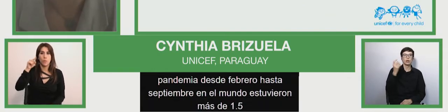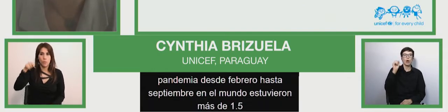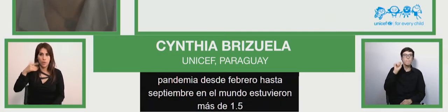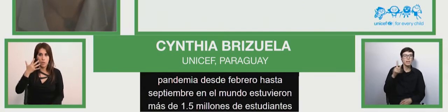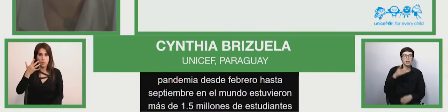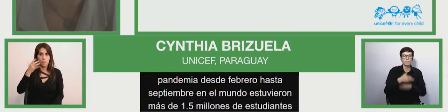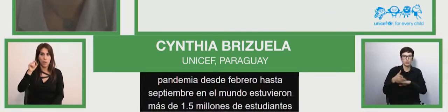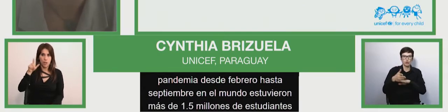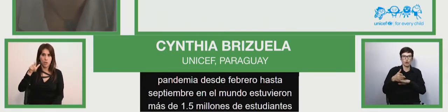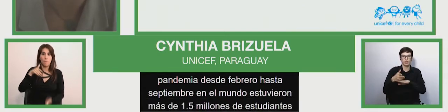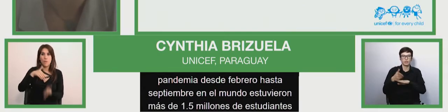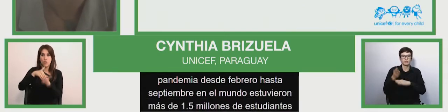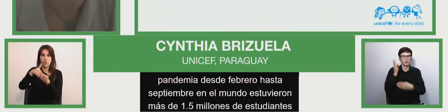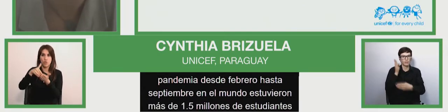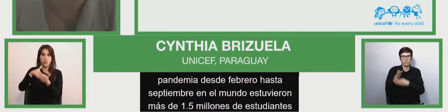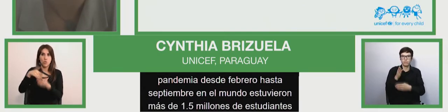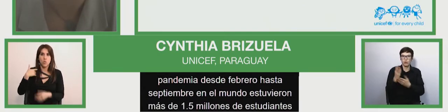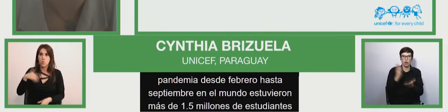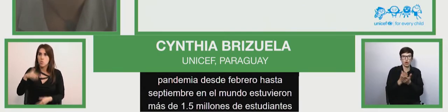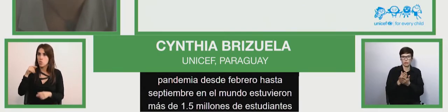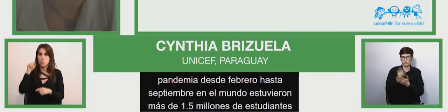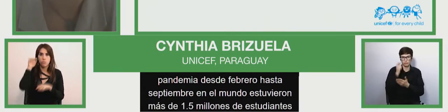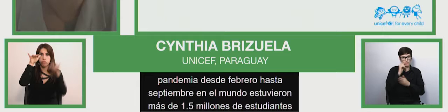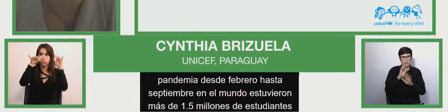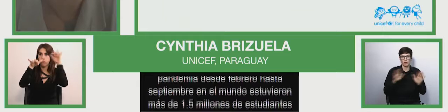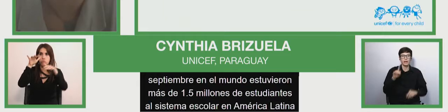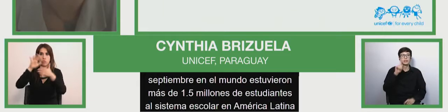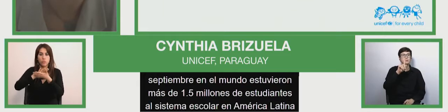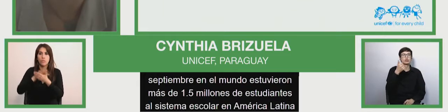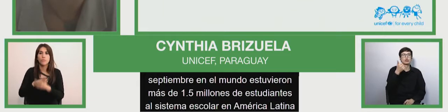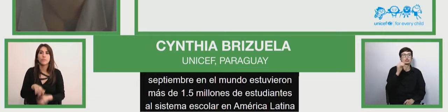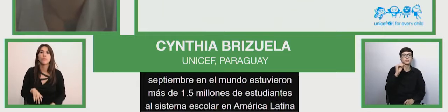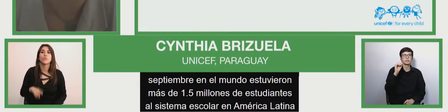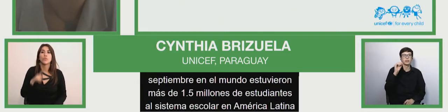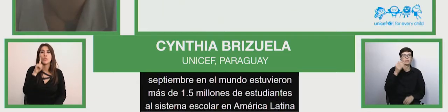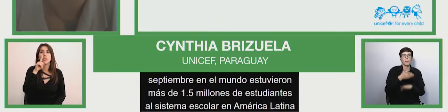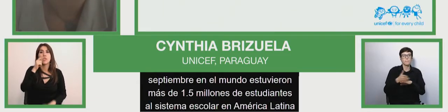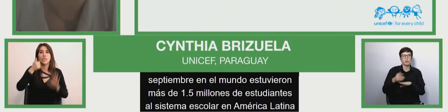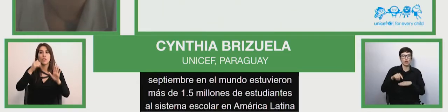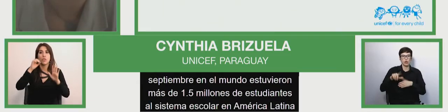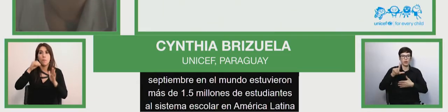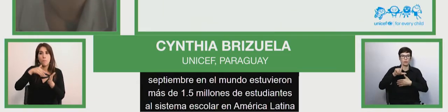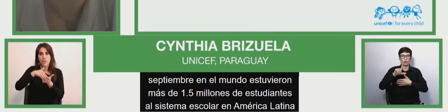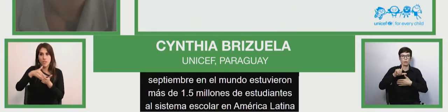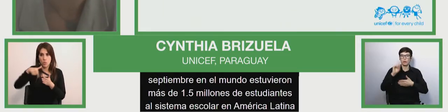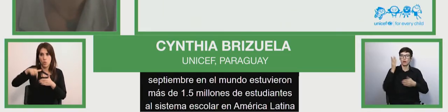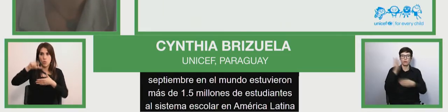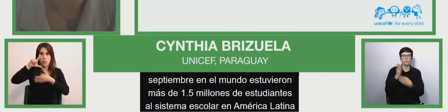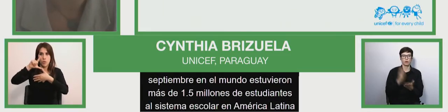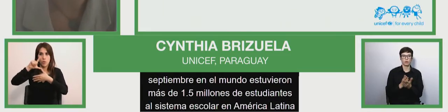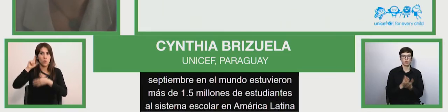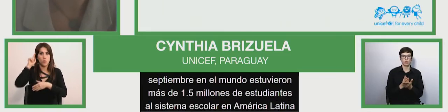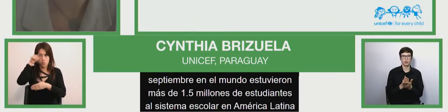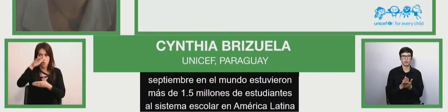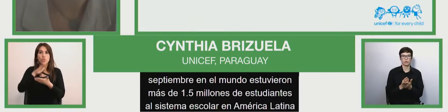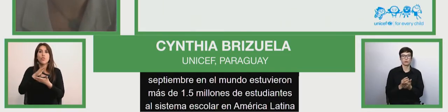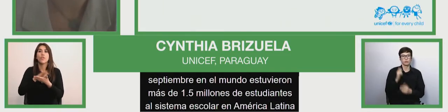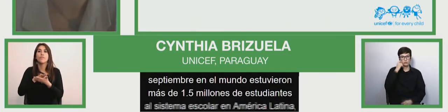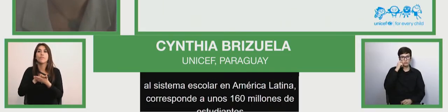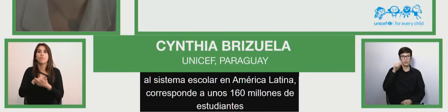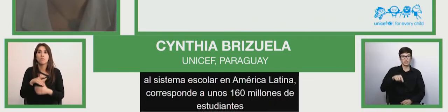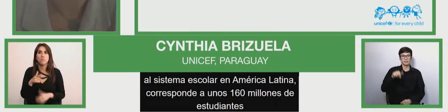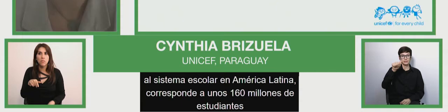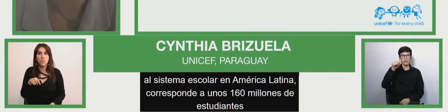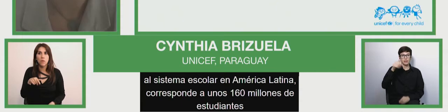En América Latina eso corresponde a unos 160 millones de estudiantes fuera de la escuela y de estos 6